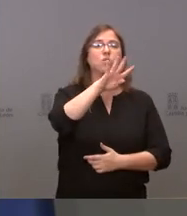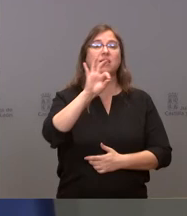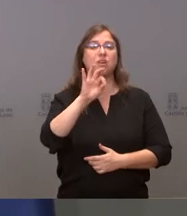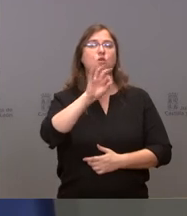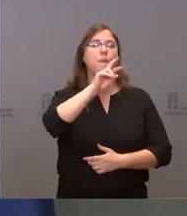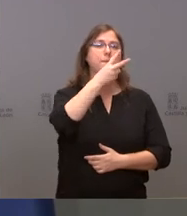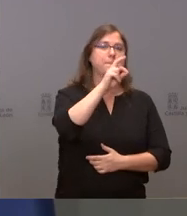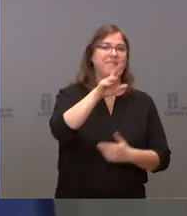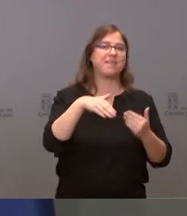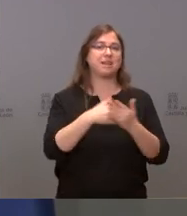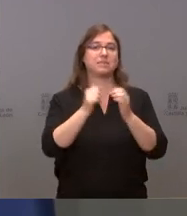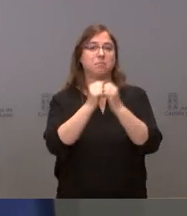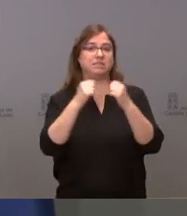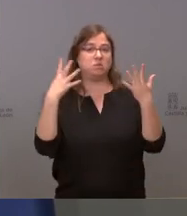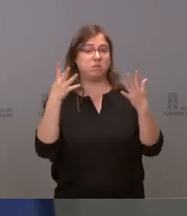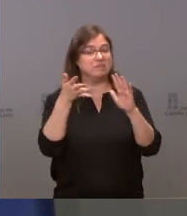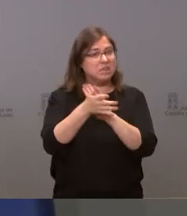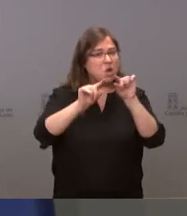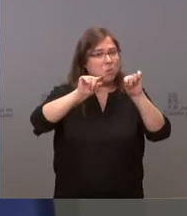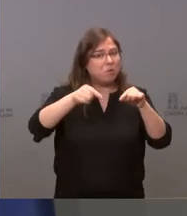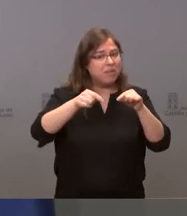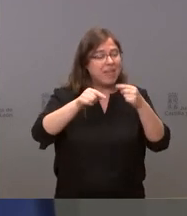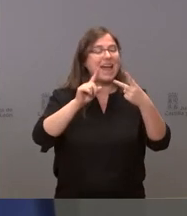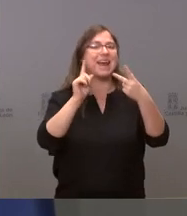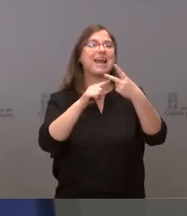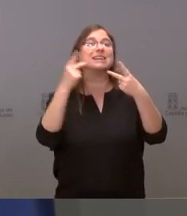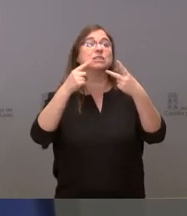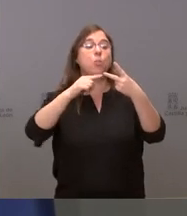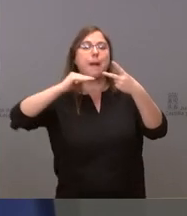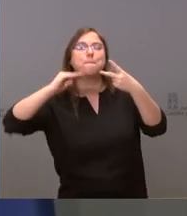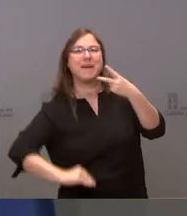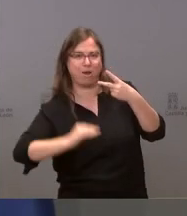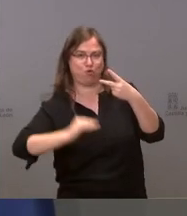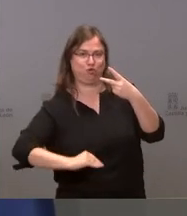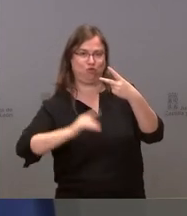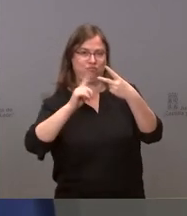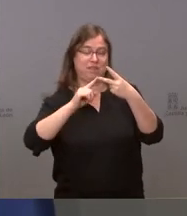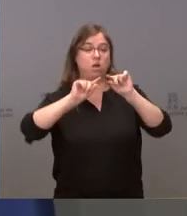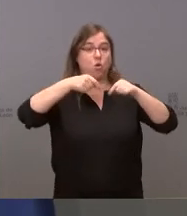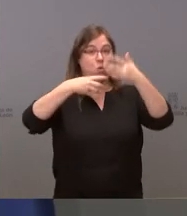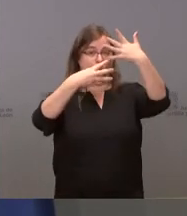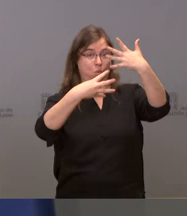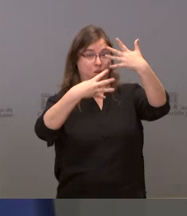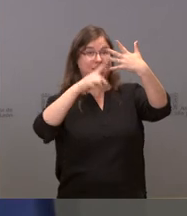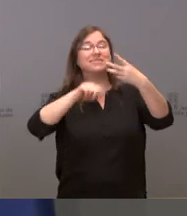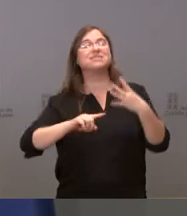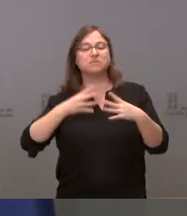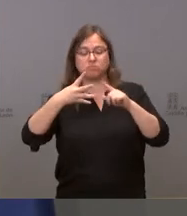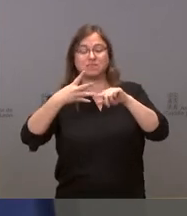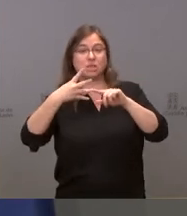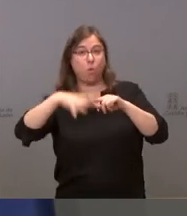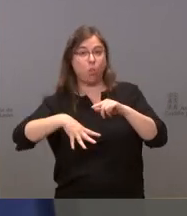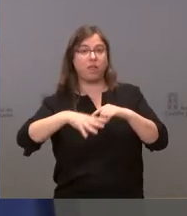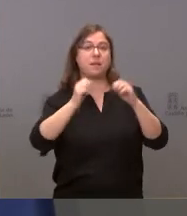No es la provincia, de hecho, la segunda provincia con menor incidencia de las nueve provincias en el tramo de 20 a 29